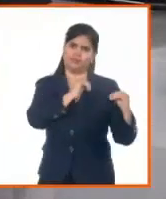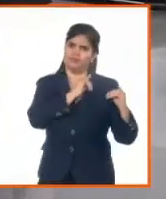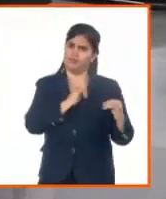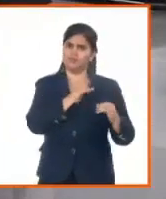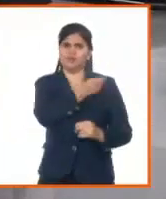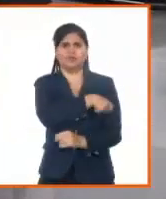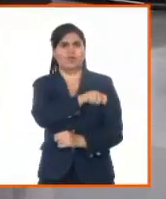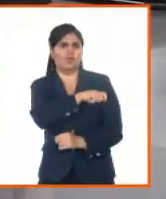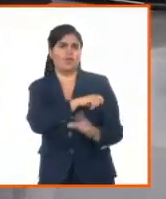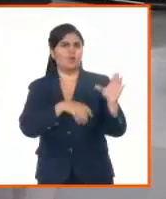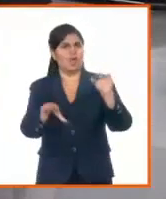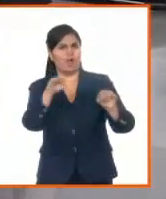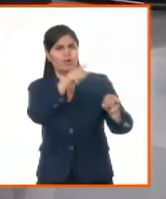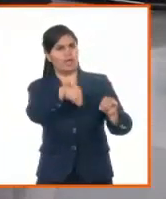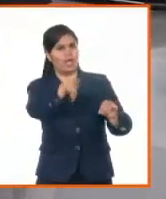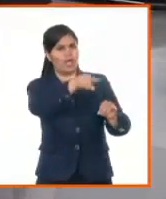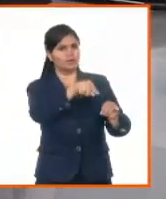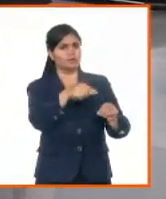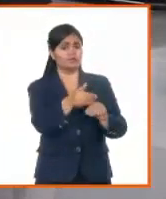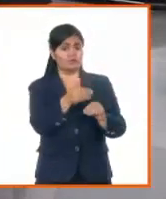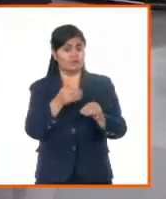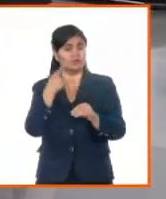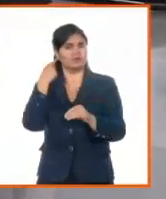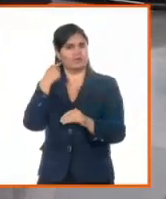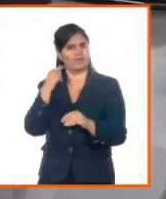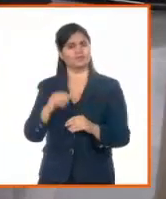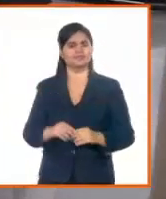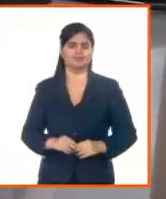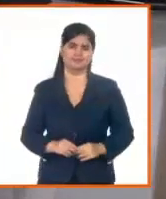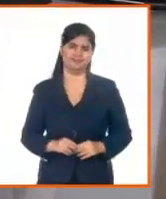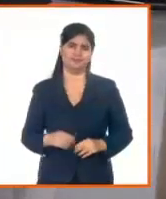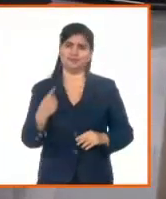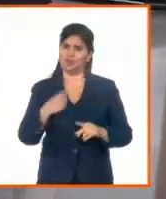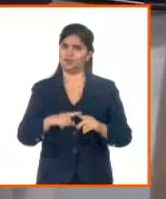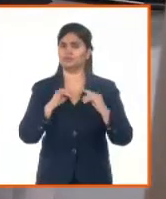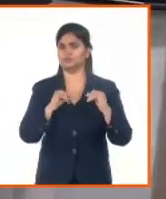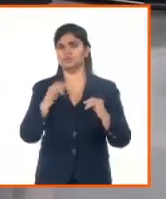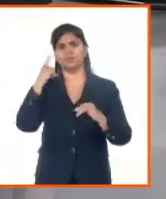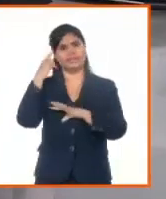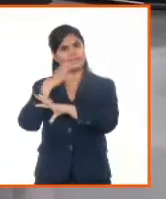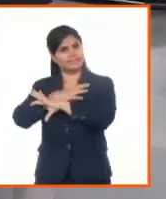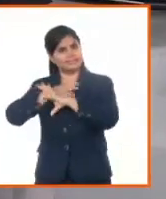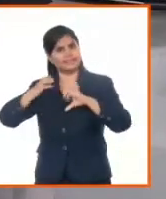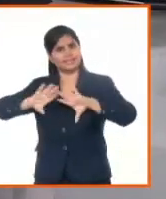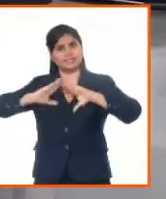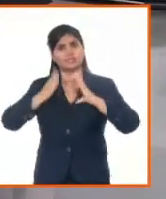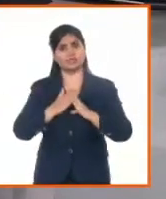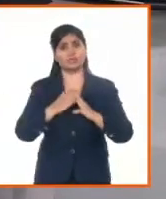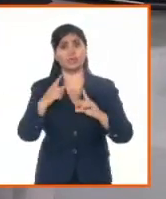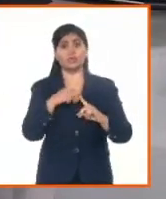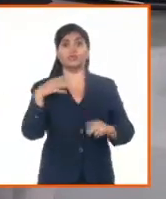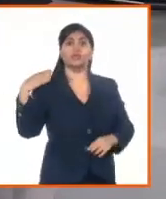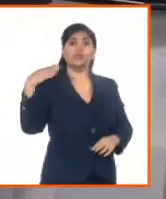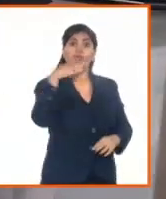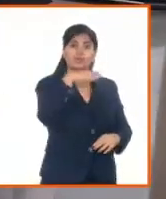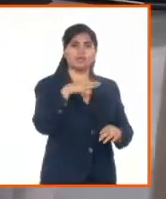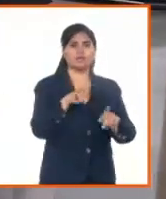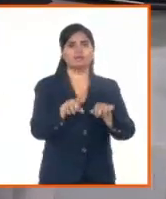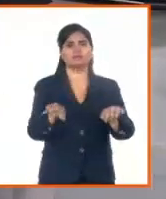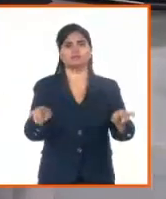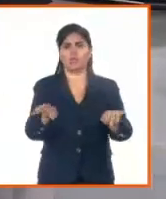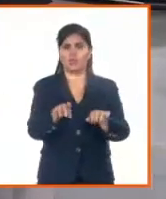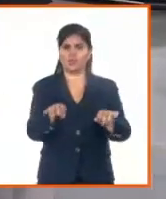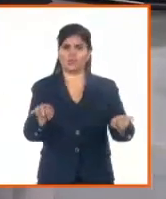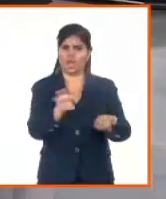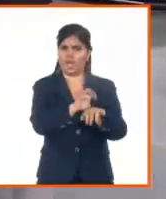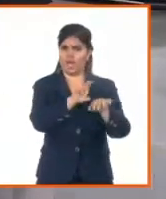el uso de los temas de comunicación, ciencia, pero sobre todo el camino está en la digitalización. No es posible, es